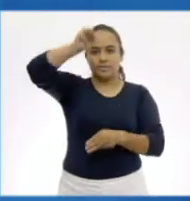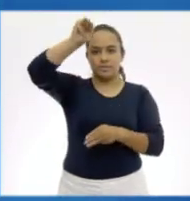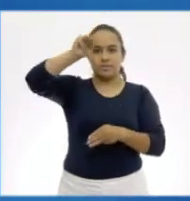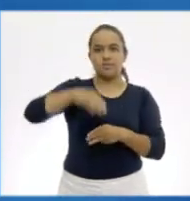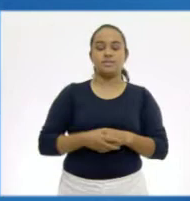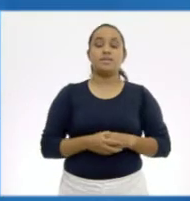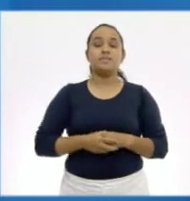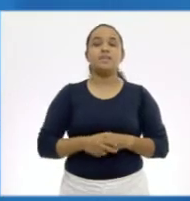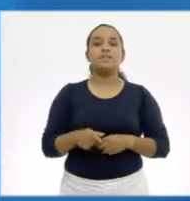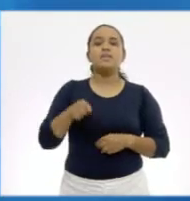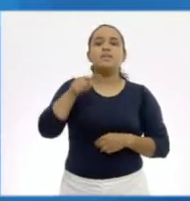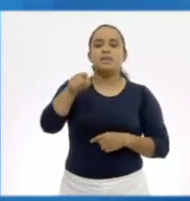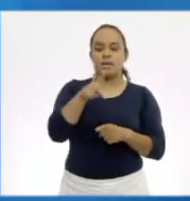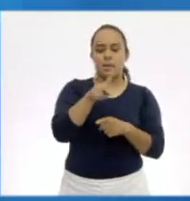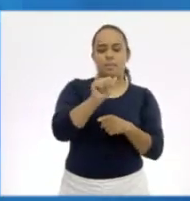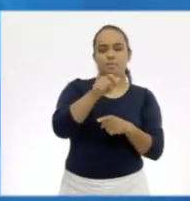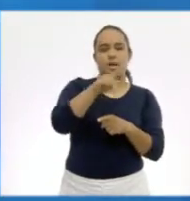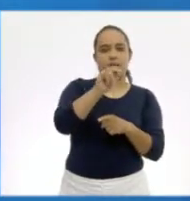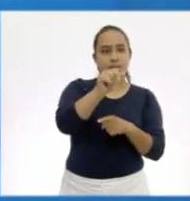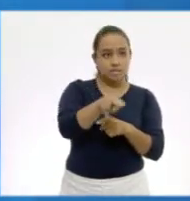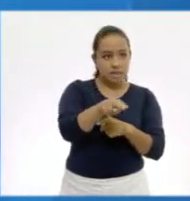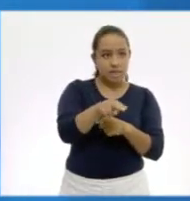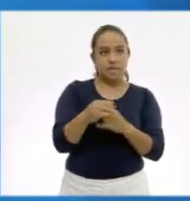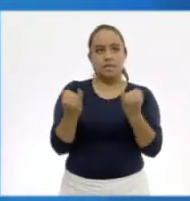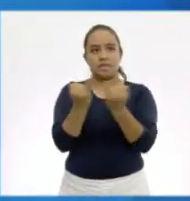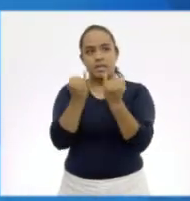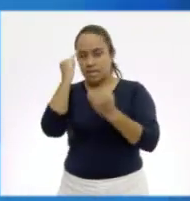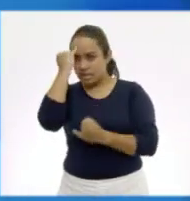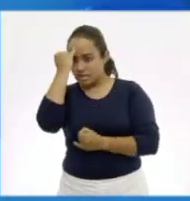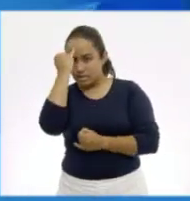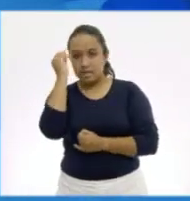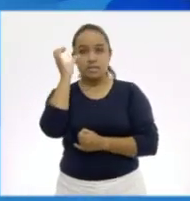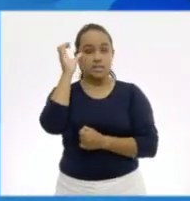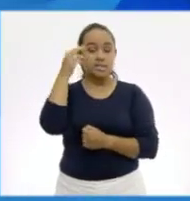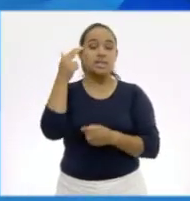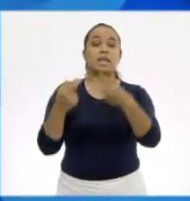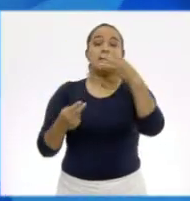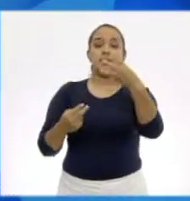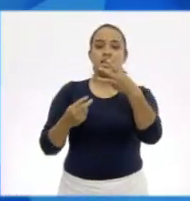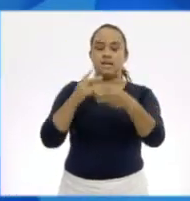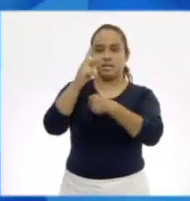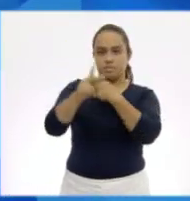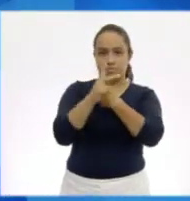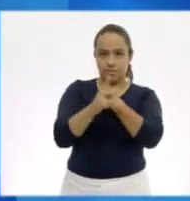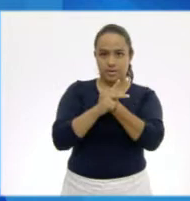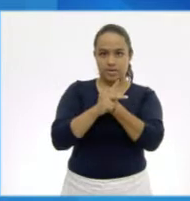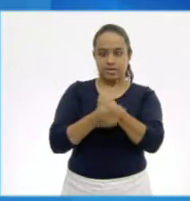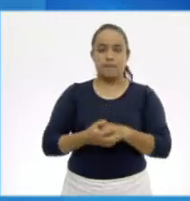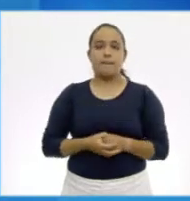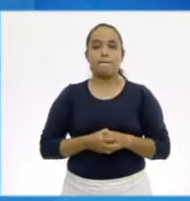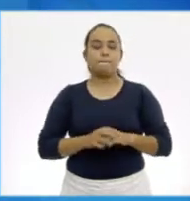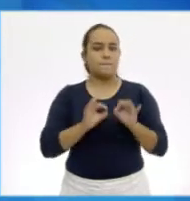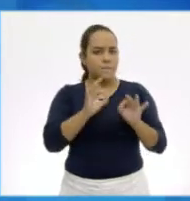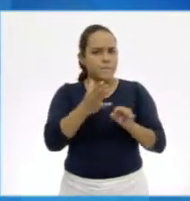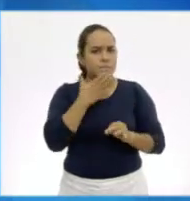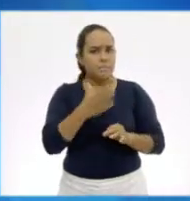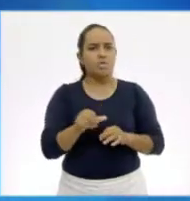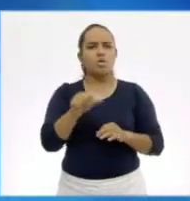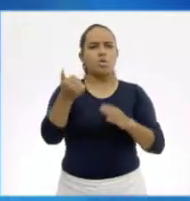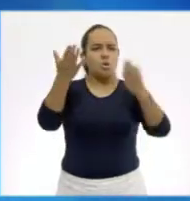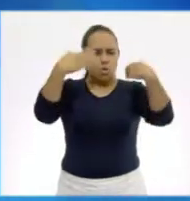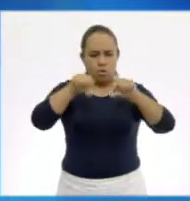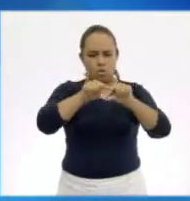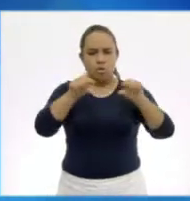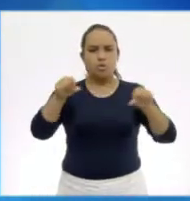Y está entre Pakistán, China e India. Entre tres países. Exacto. Perfecto. Si vemos el siguiente,